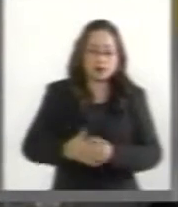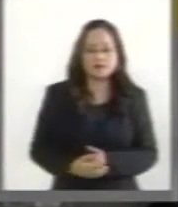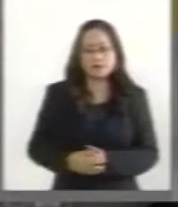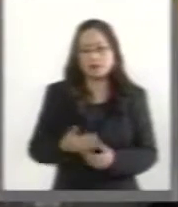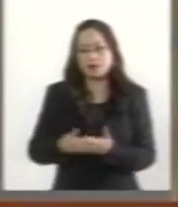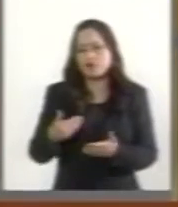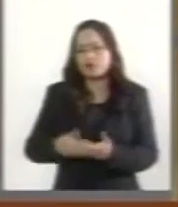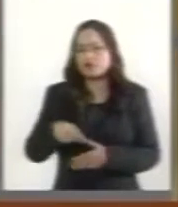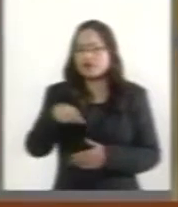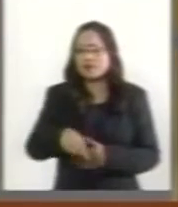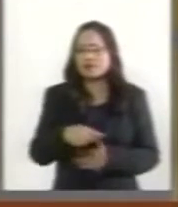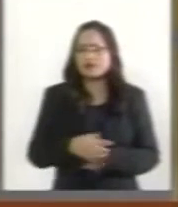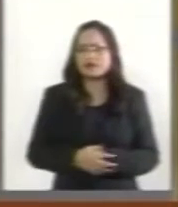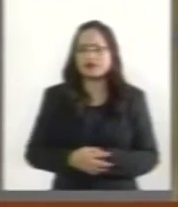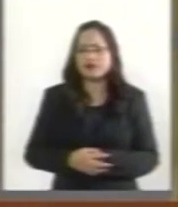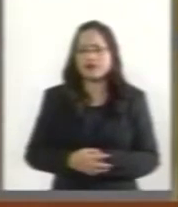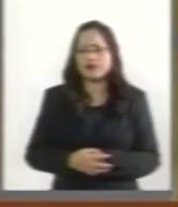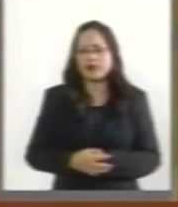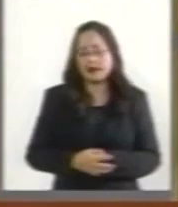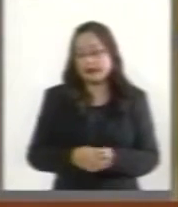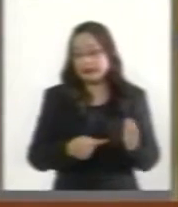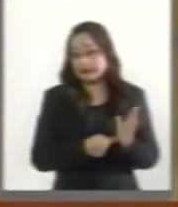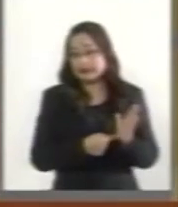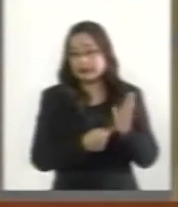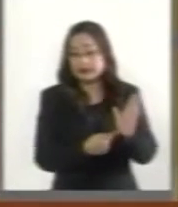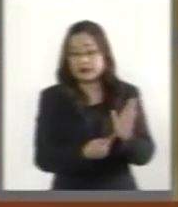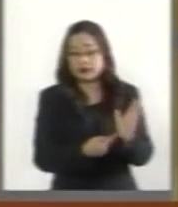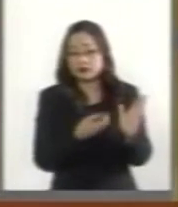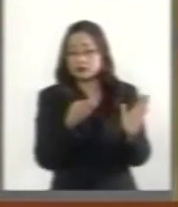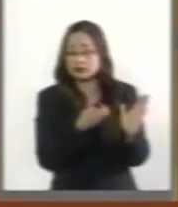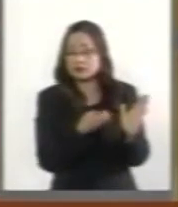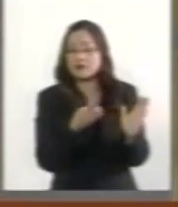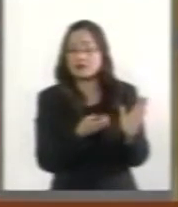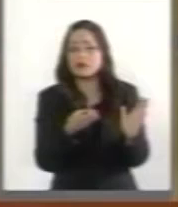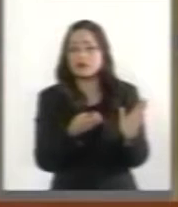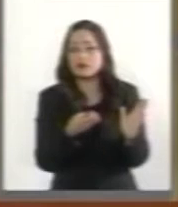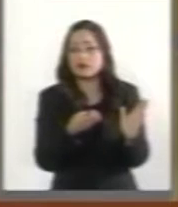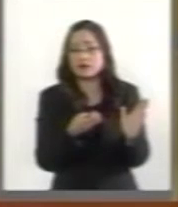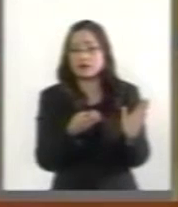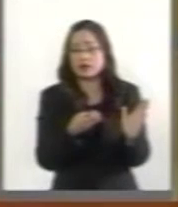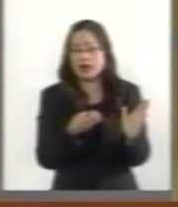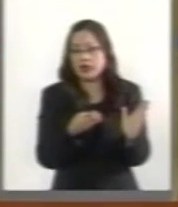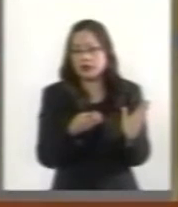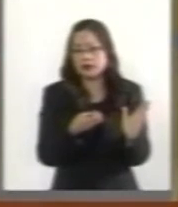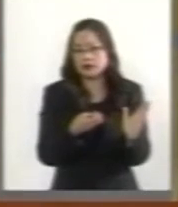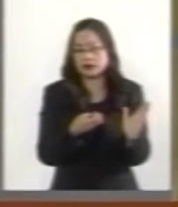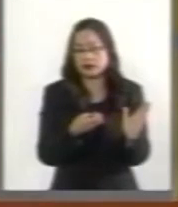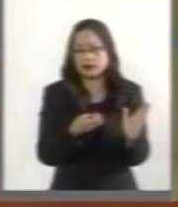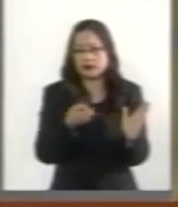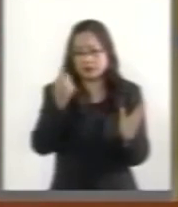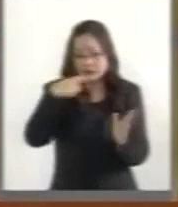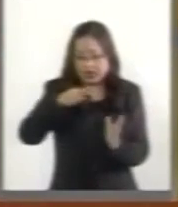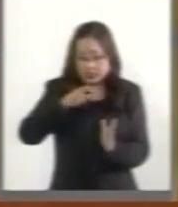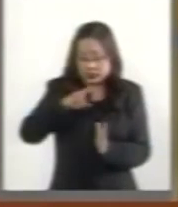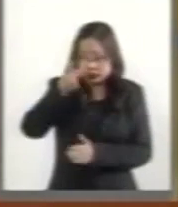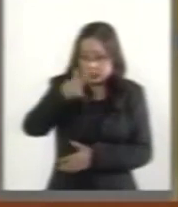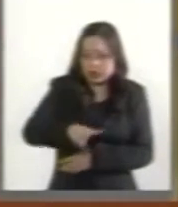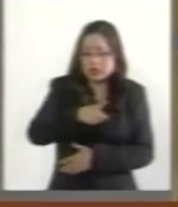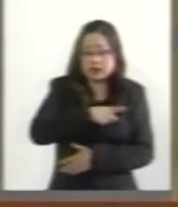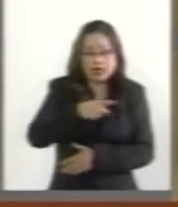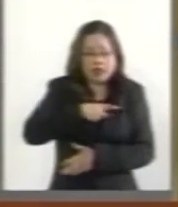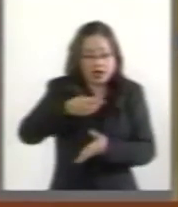ante un claro ejemplo de cómo para tener y rendir cuentas